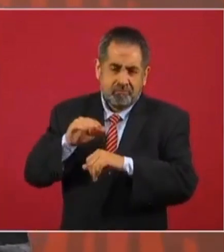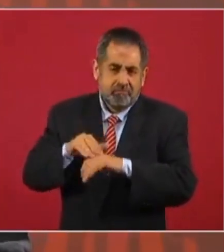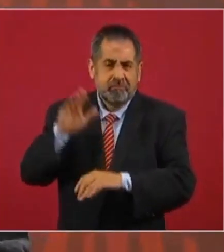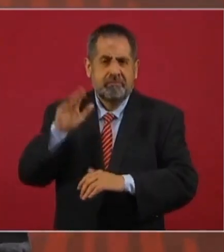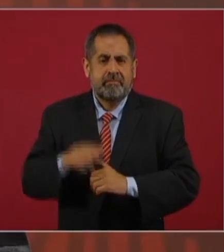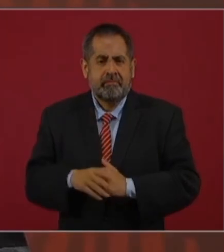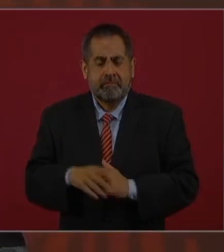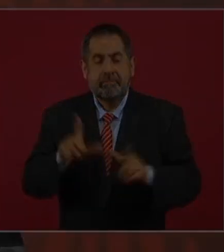Ahí terminamos. Gracias.